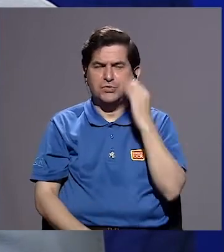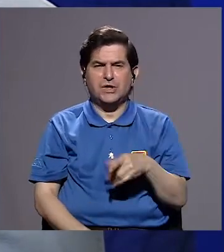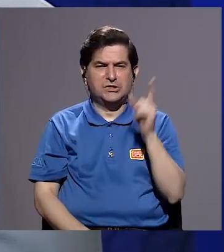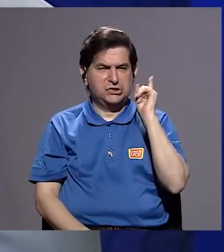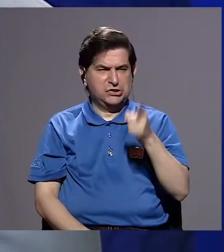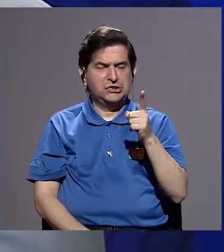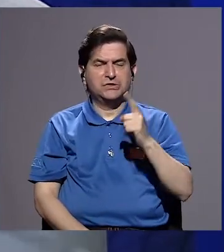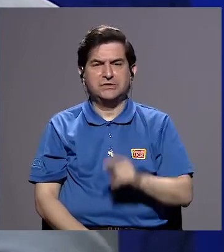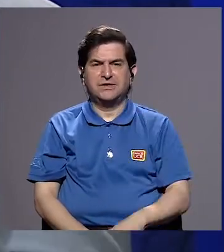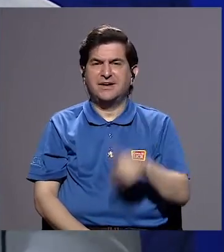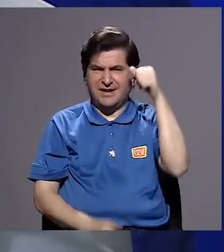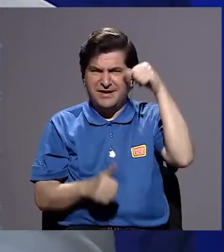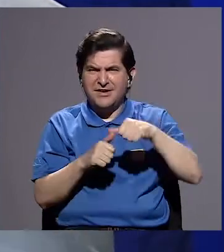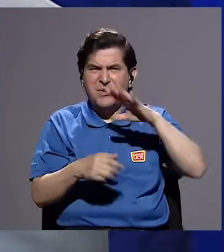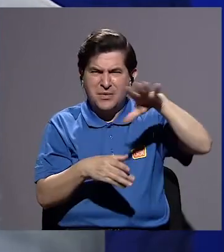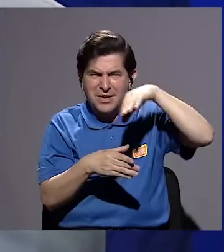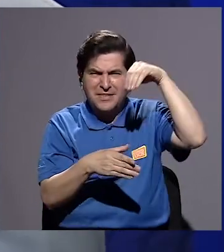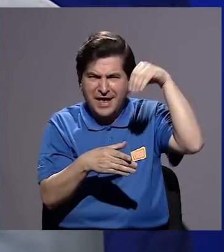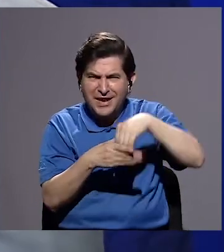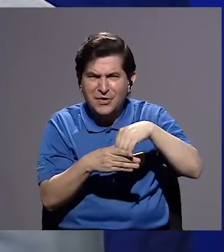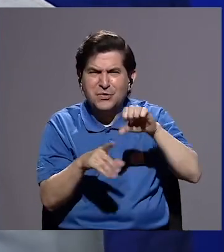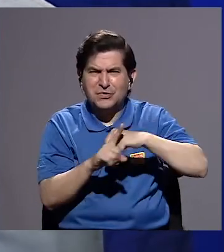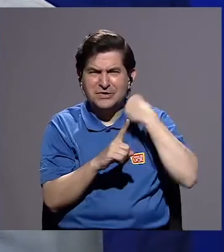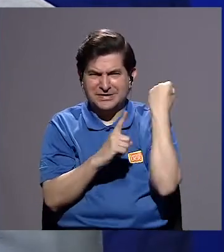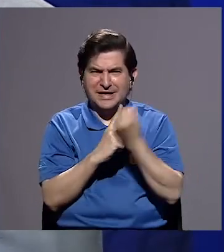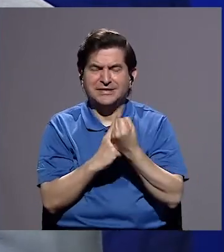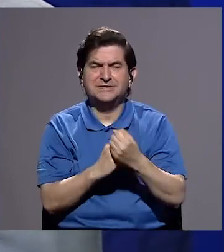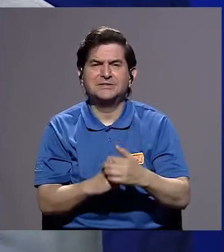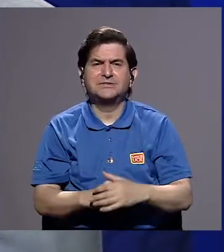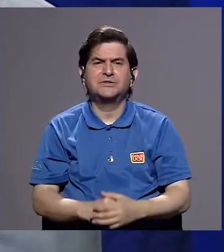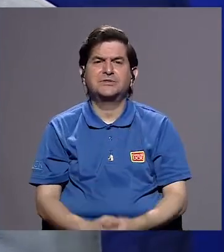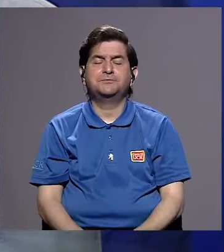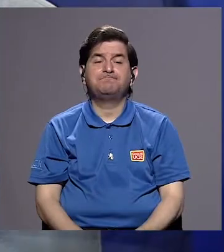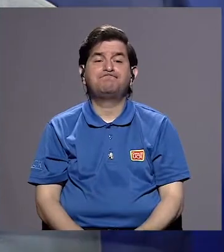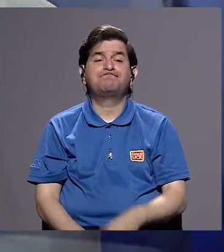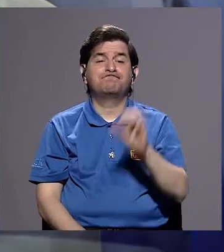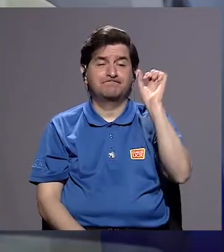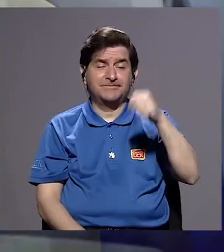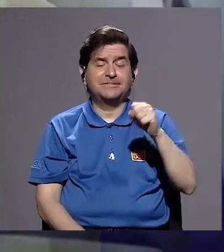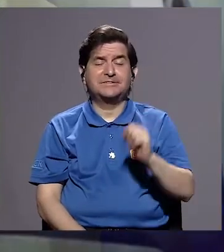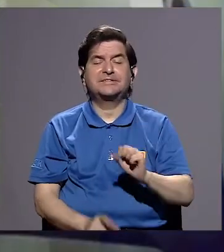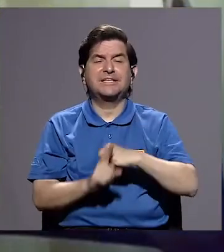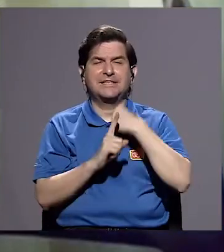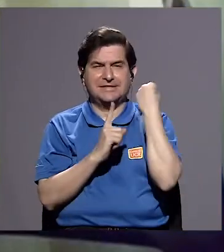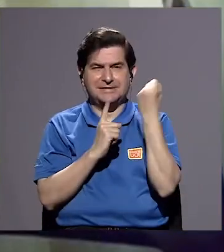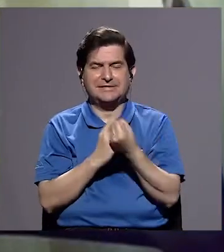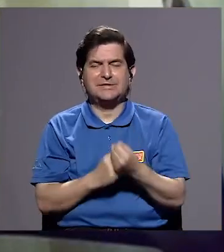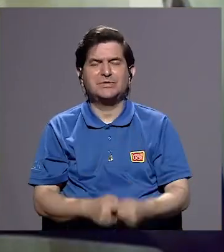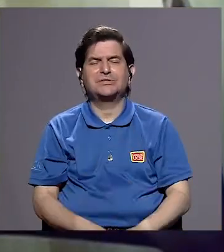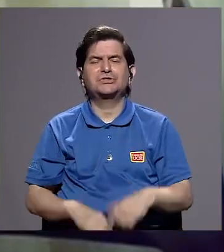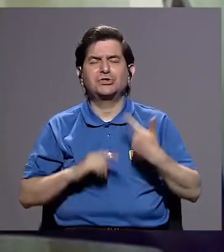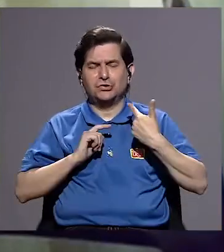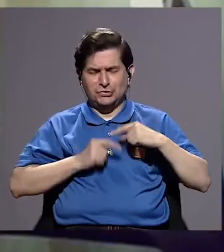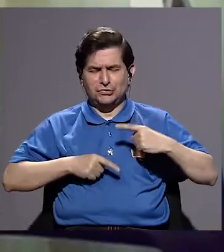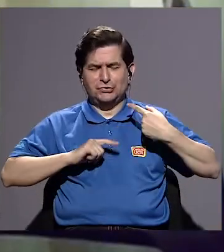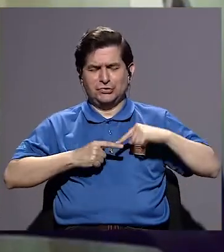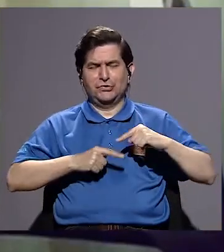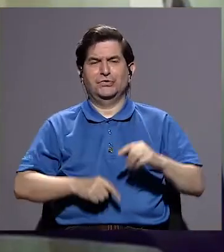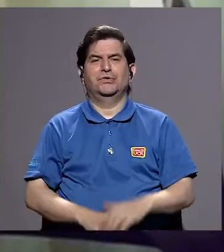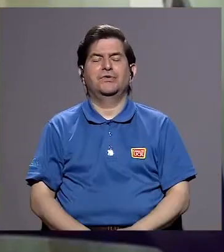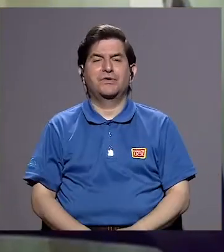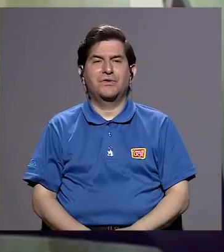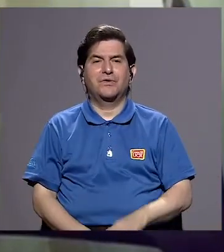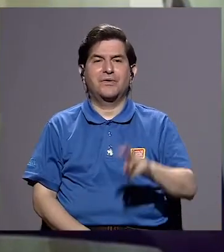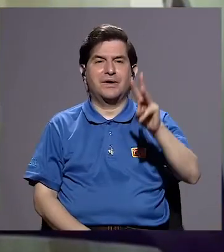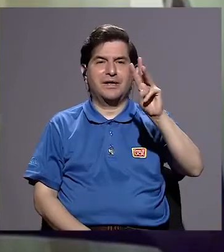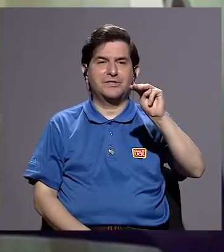mujer. ¿Recuerda usted ese contexto, esa situación? Sí, esa fue una situación muy dolorosa y